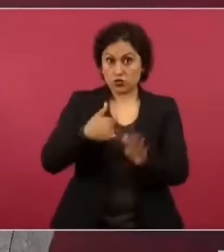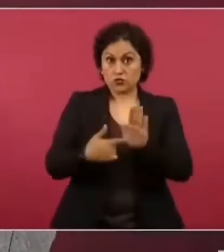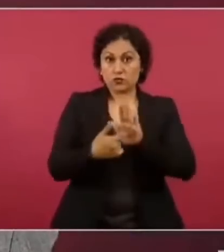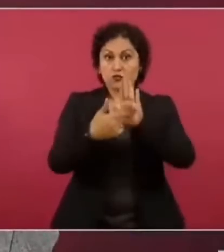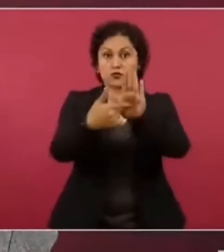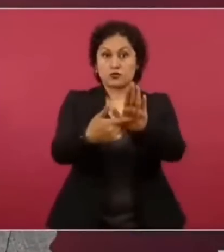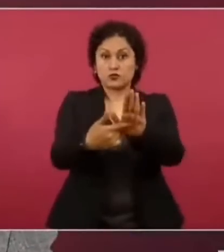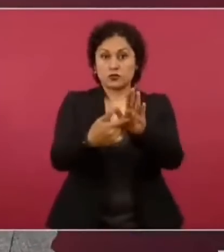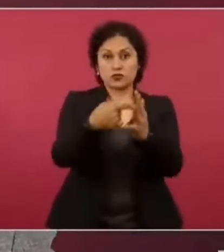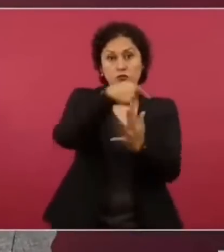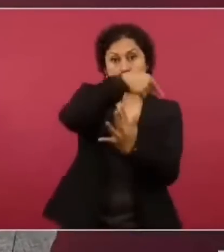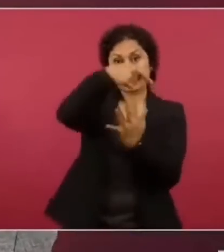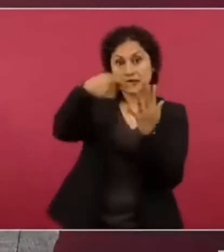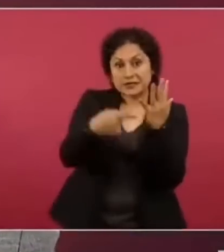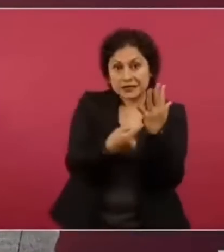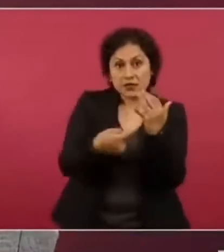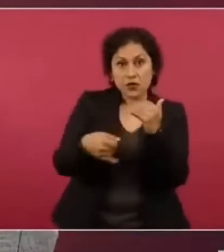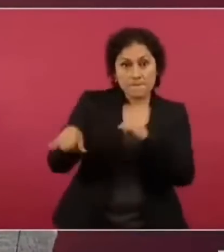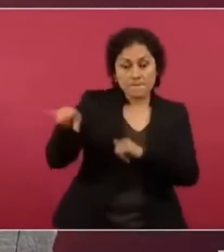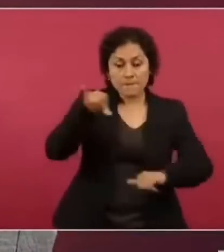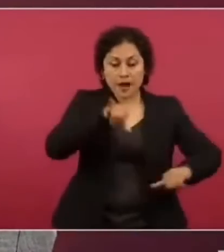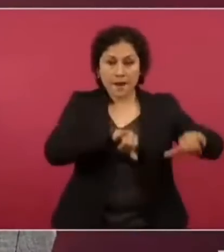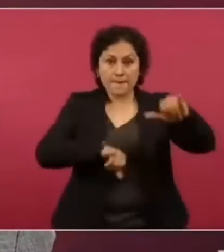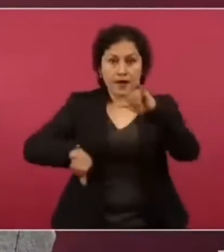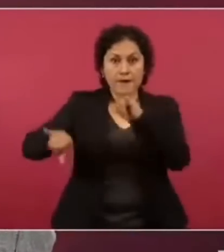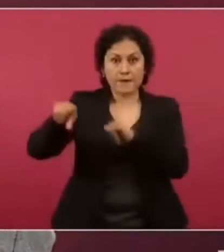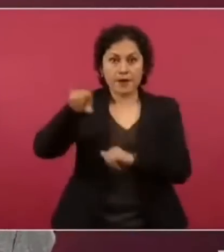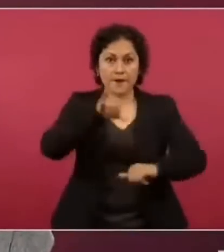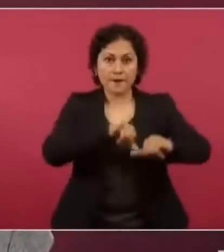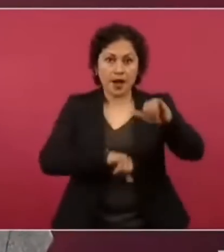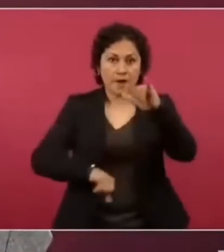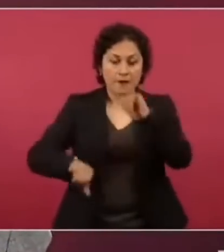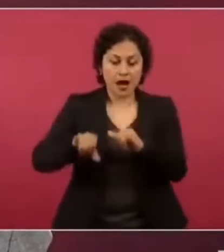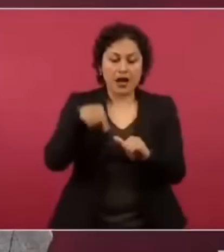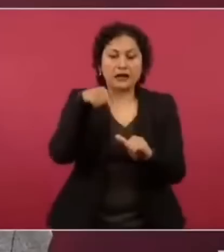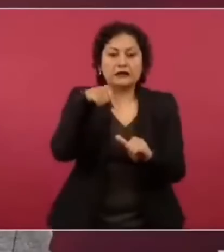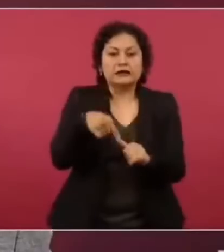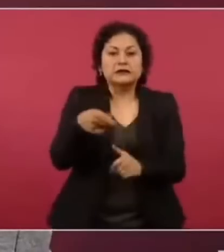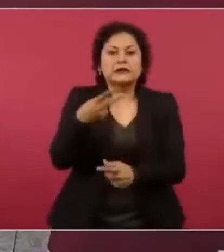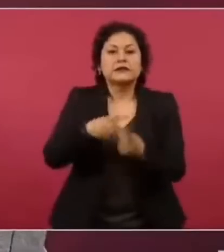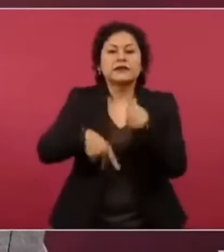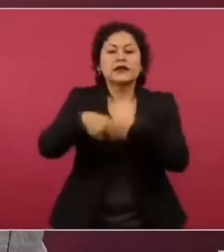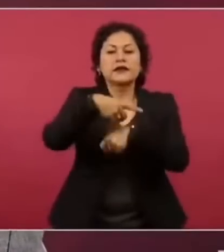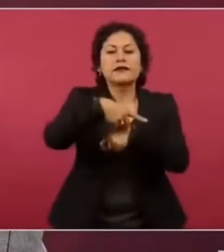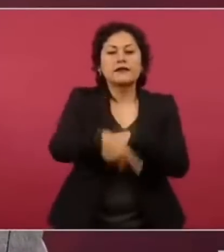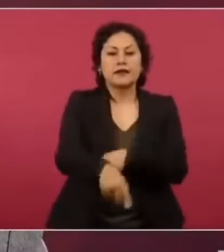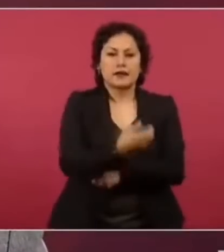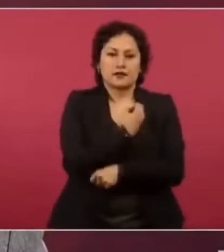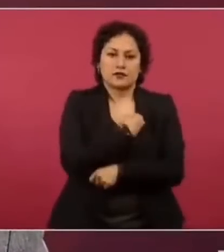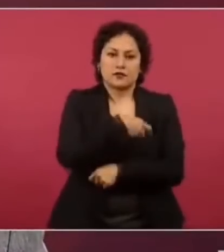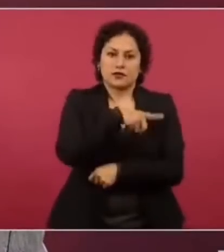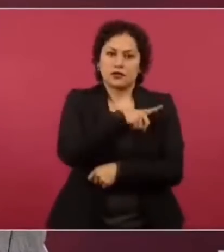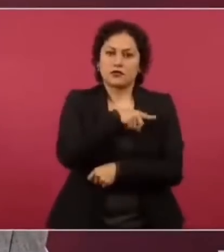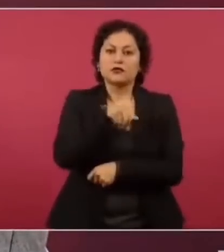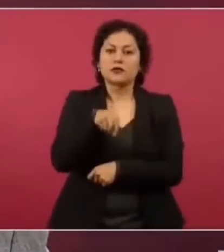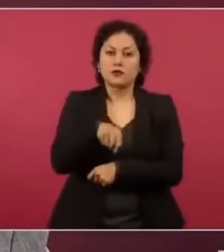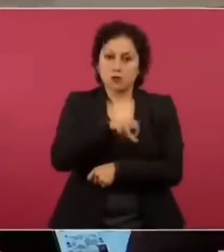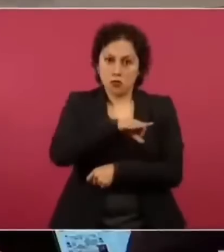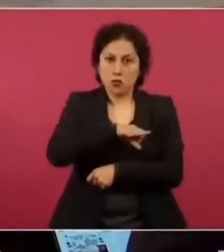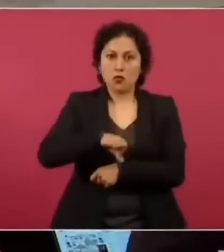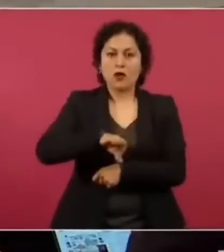mezcla de estas cinco sustancias resultan en un cóctel que dañan a la salud y que puede ser letal.